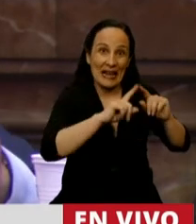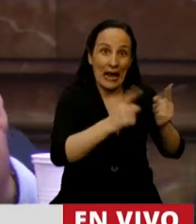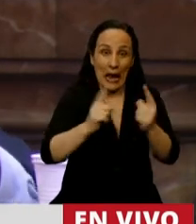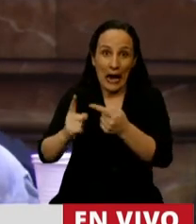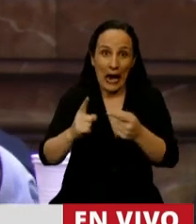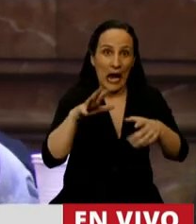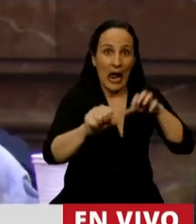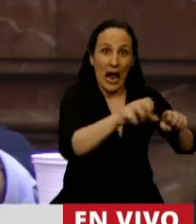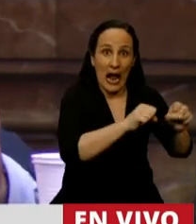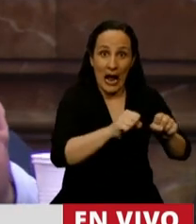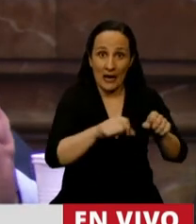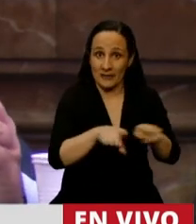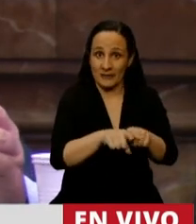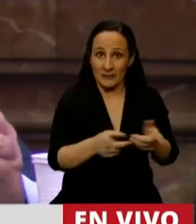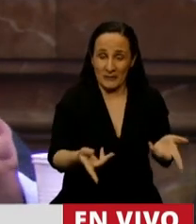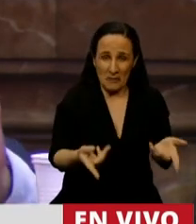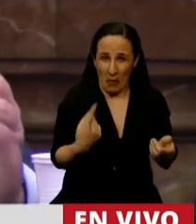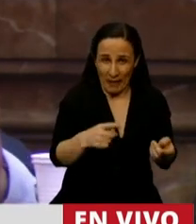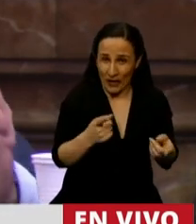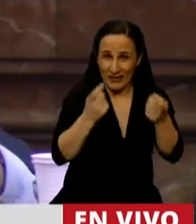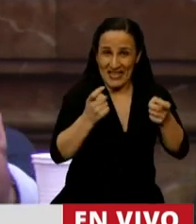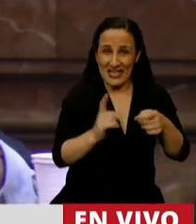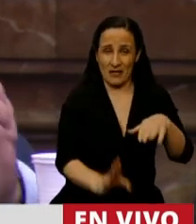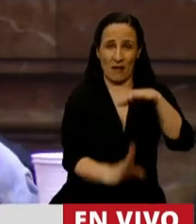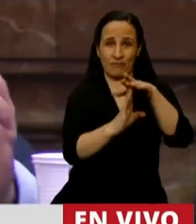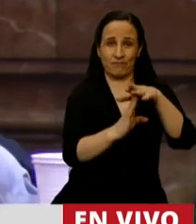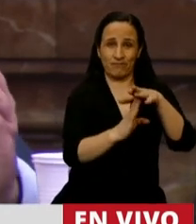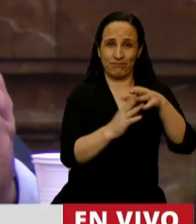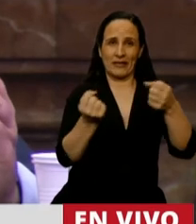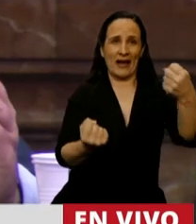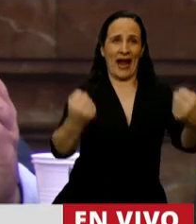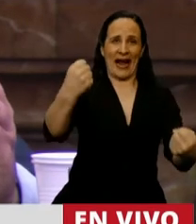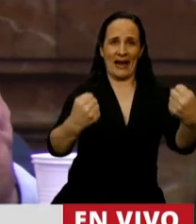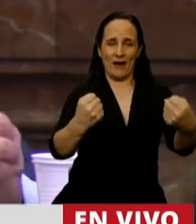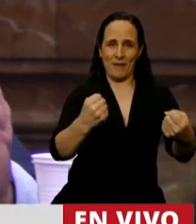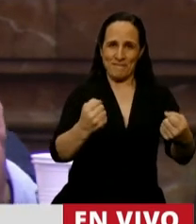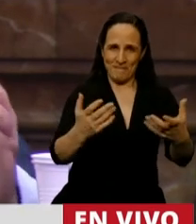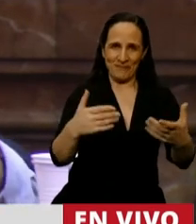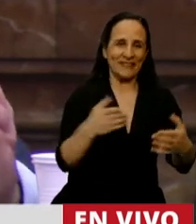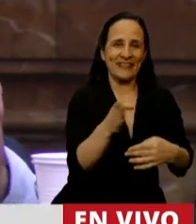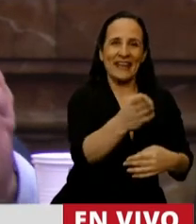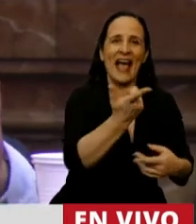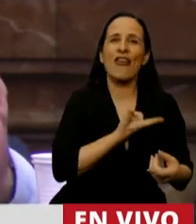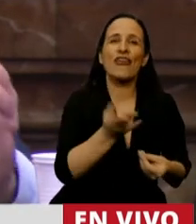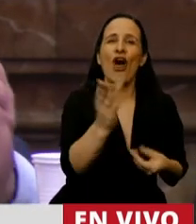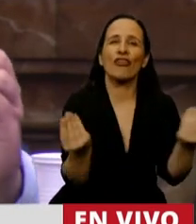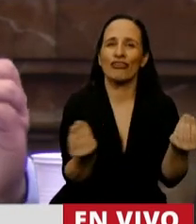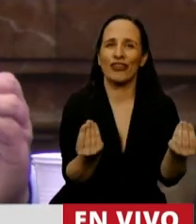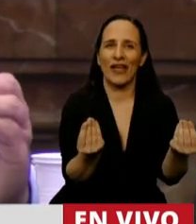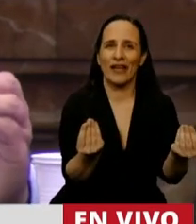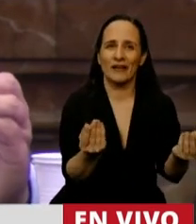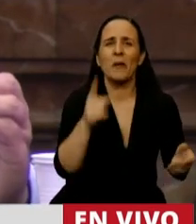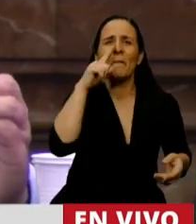Necesitamos de un capitán que defina un rumbo y que sea claro hacia dónde nos quiere llevar,